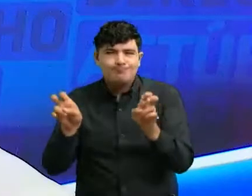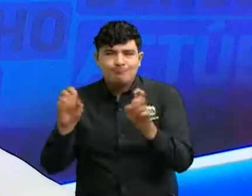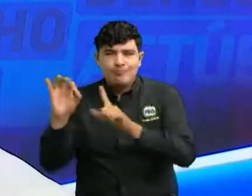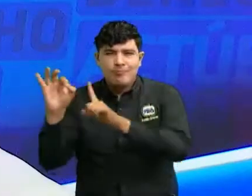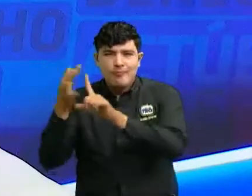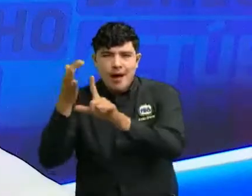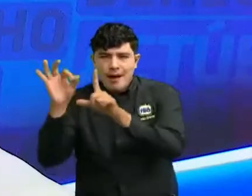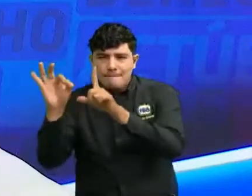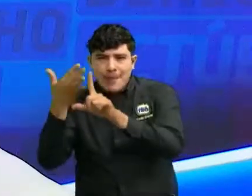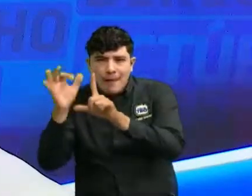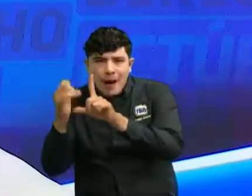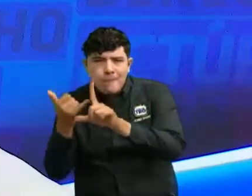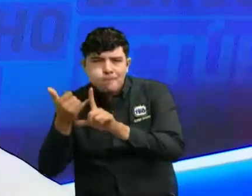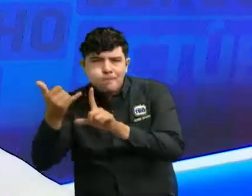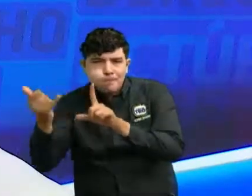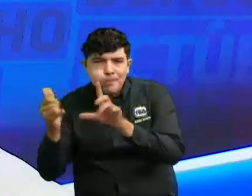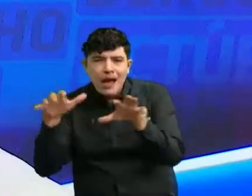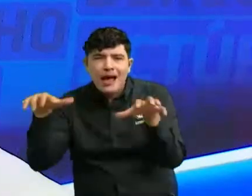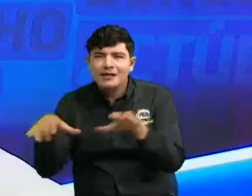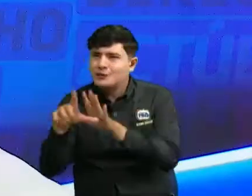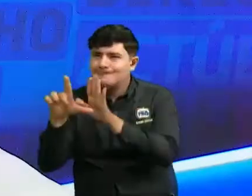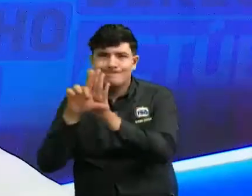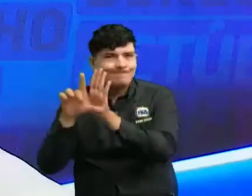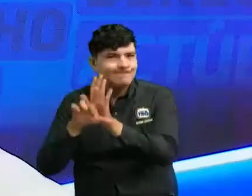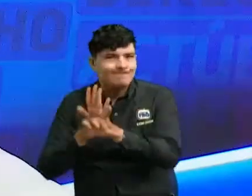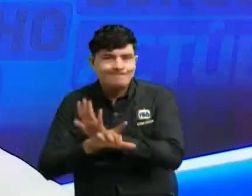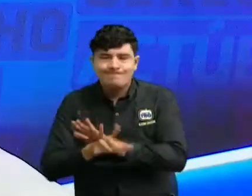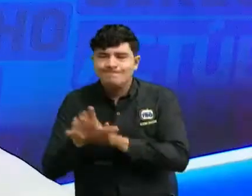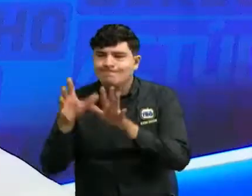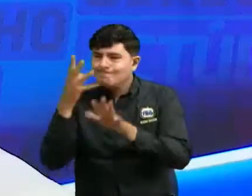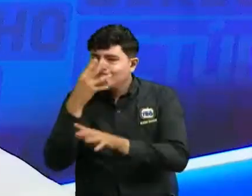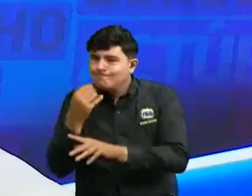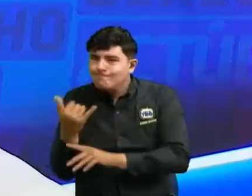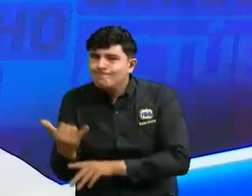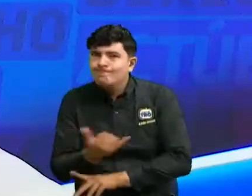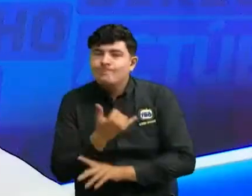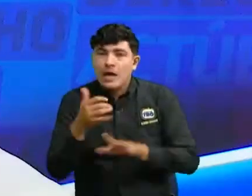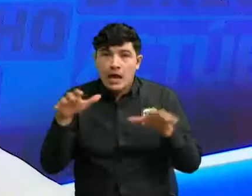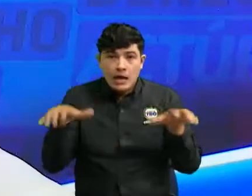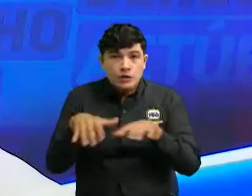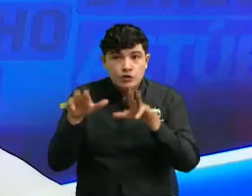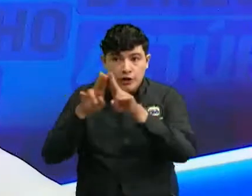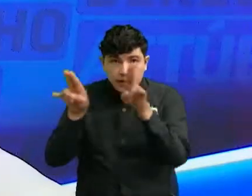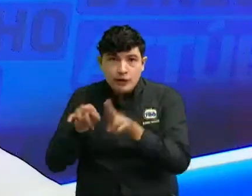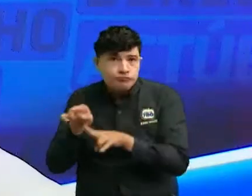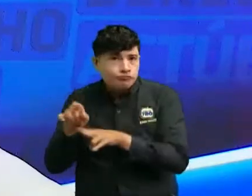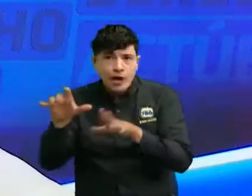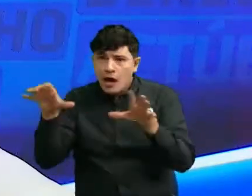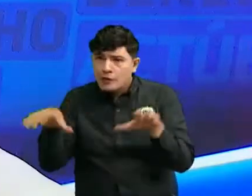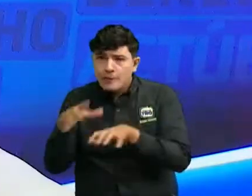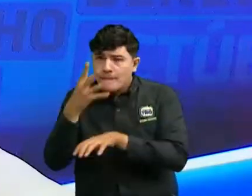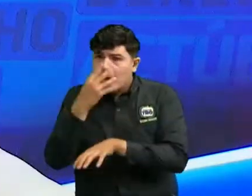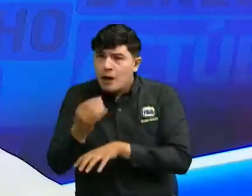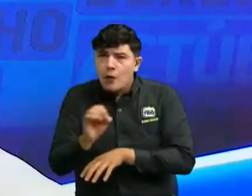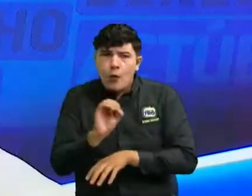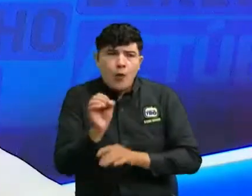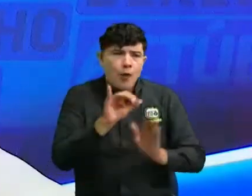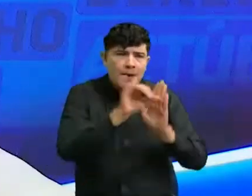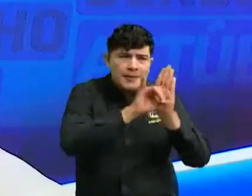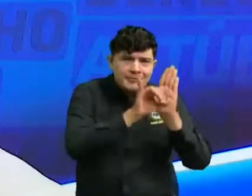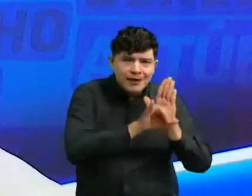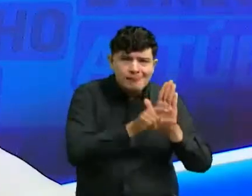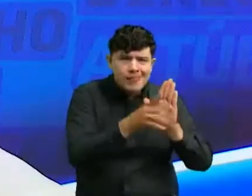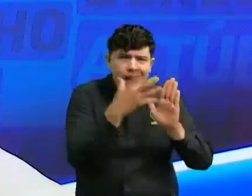cometen en todas esas plataformas de internet, también aquellos que se cometen a través de cuentas de Instagram, de